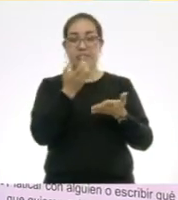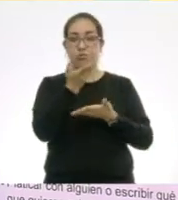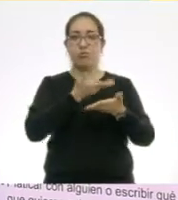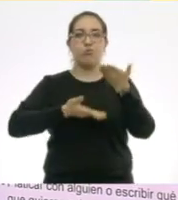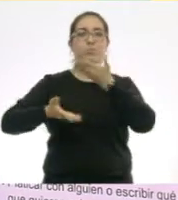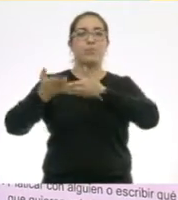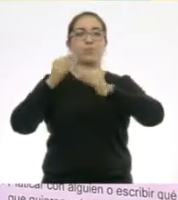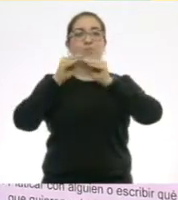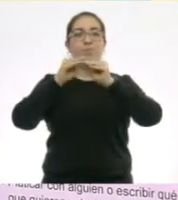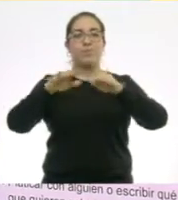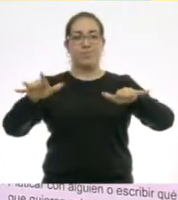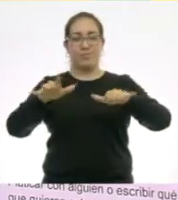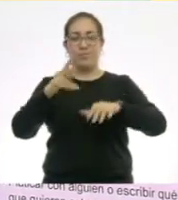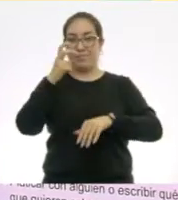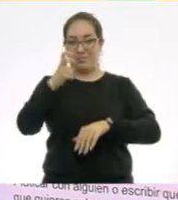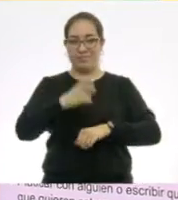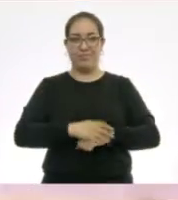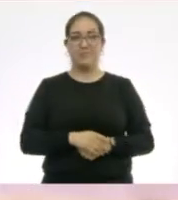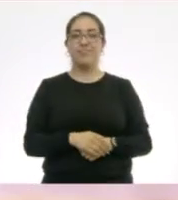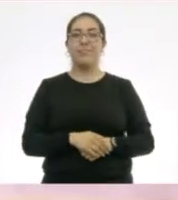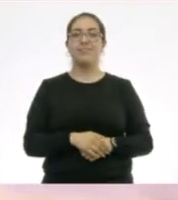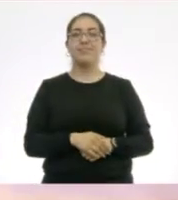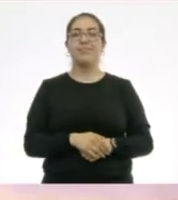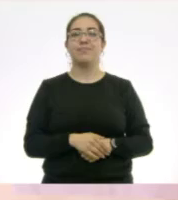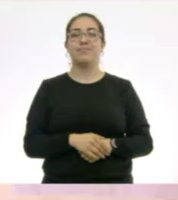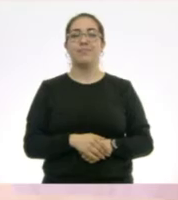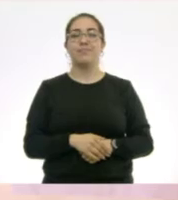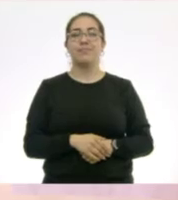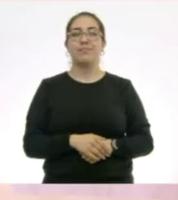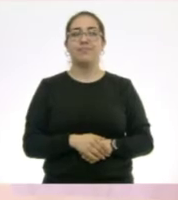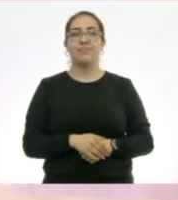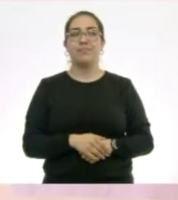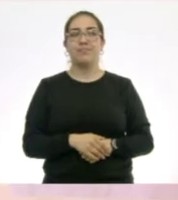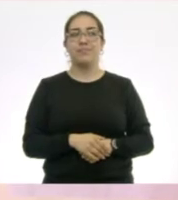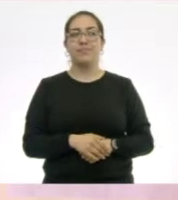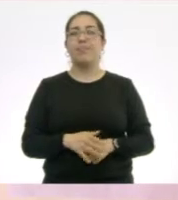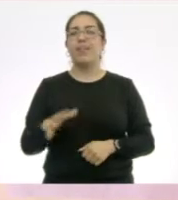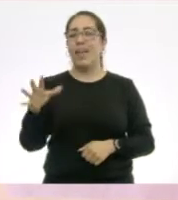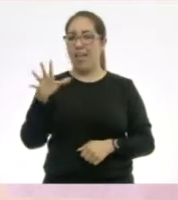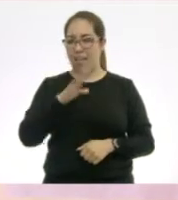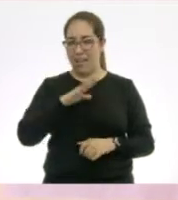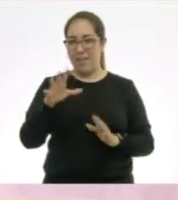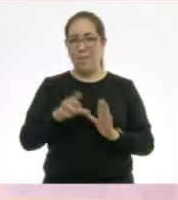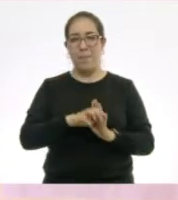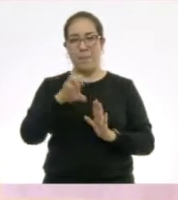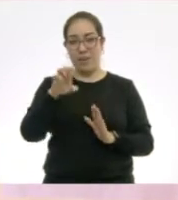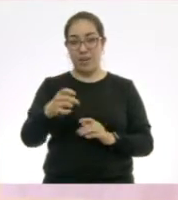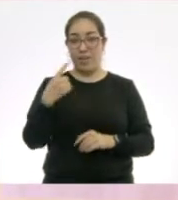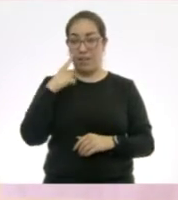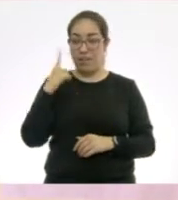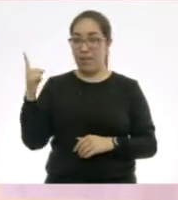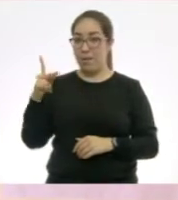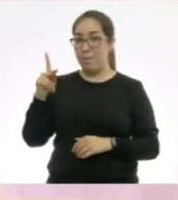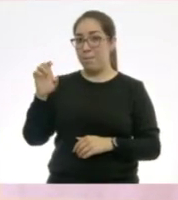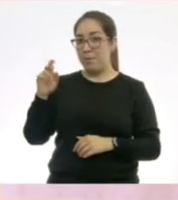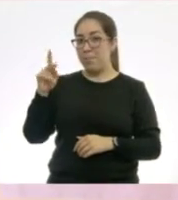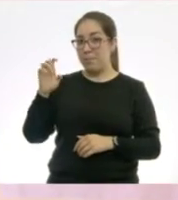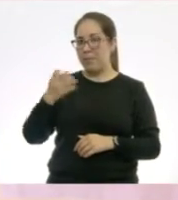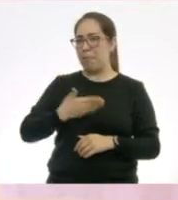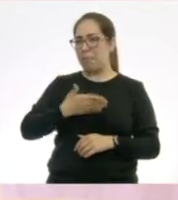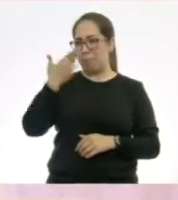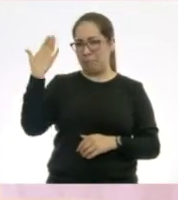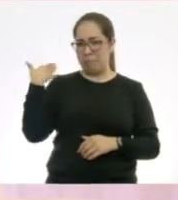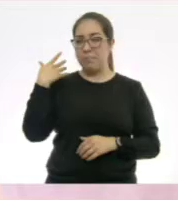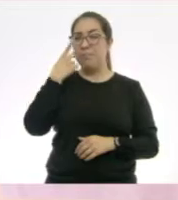importante, que lo compartas. De hecho, tenemos un ejemplo. Fíjense que Pepe me pidió hace unos